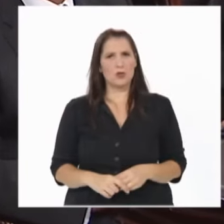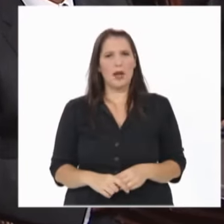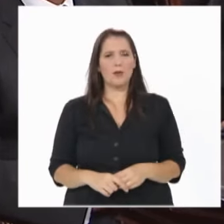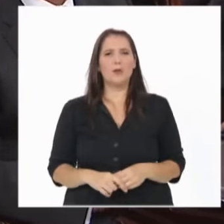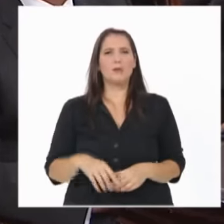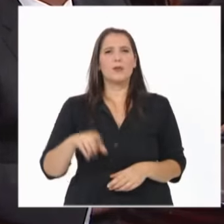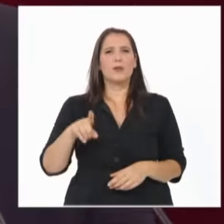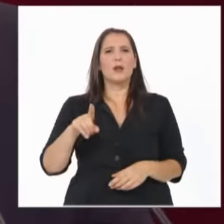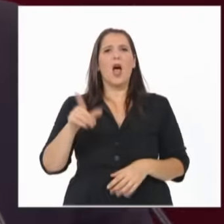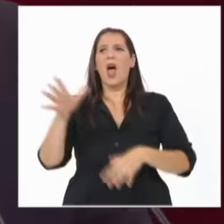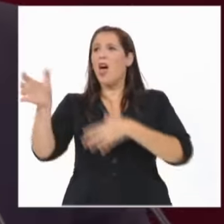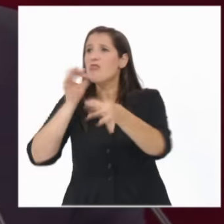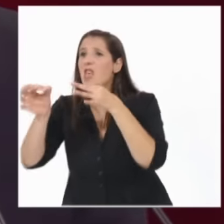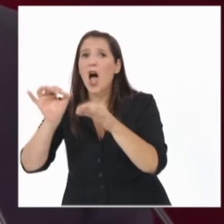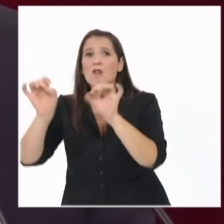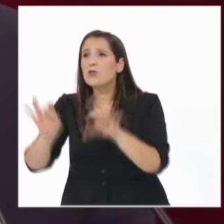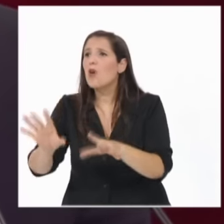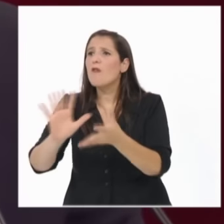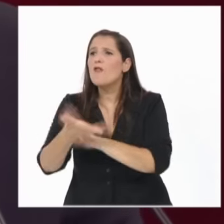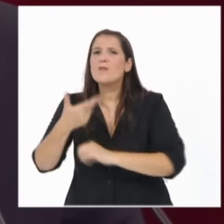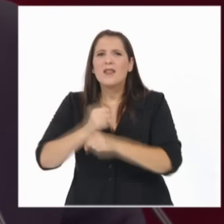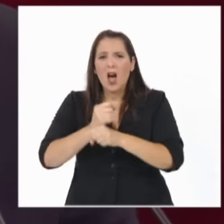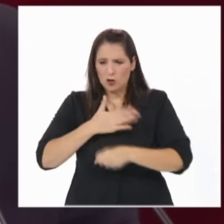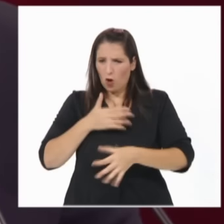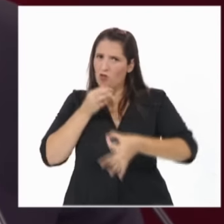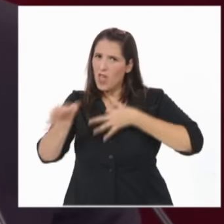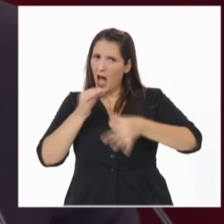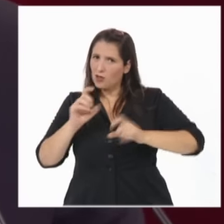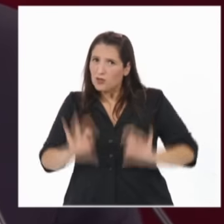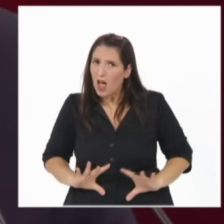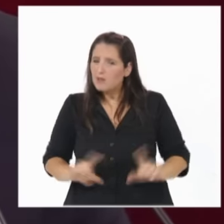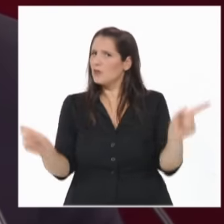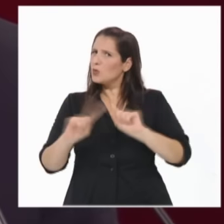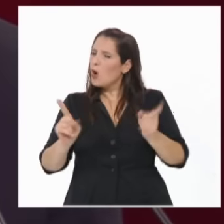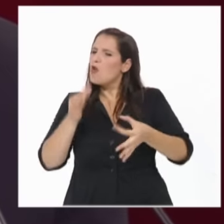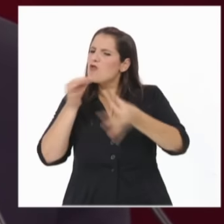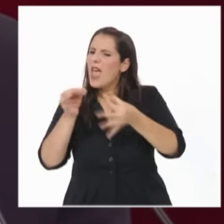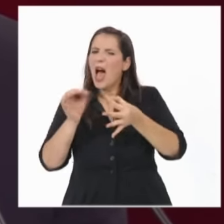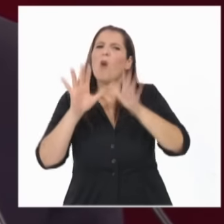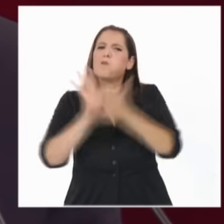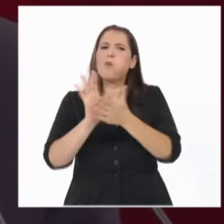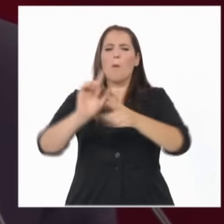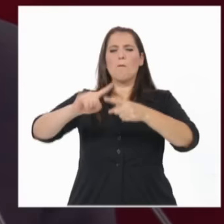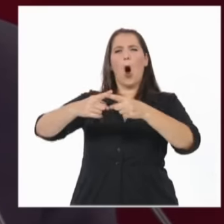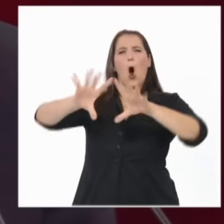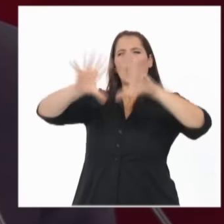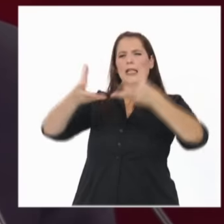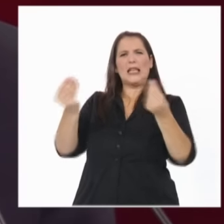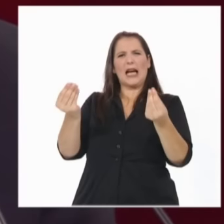El diálogo no es solo nuestra metodología en nuestra manera de entender la política y la vida.